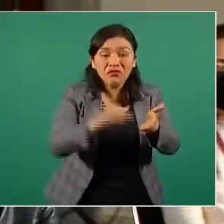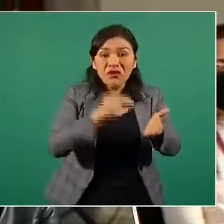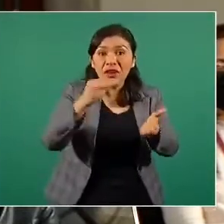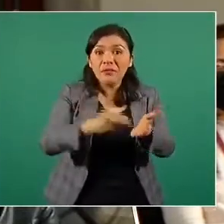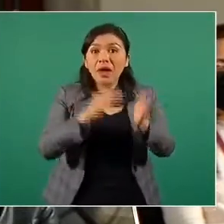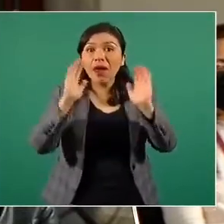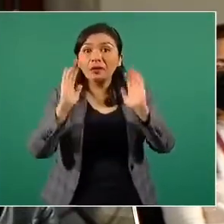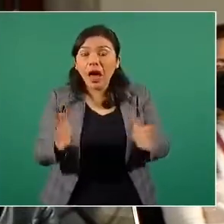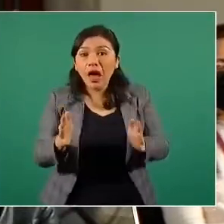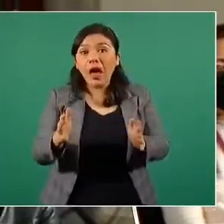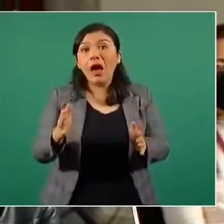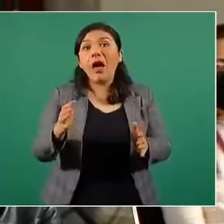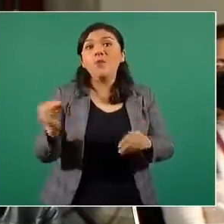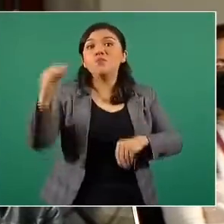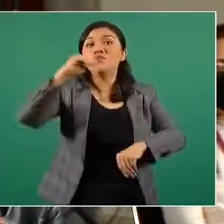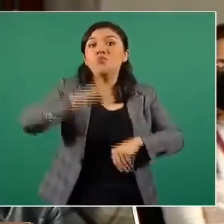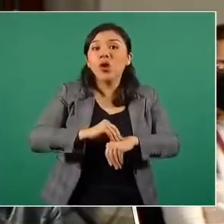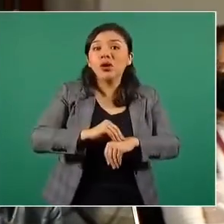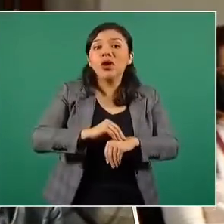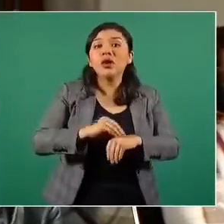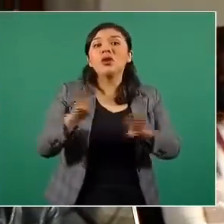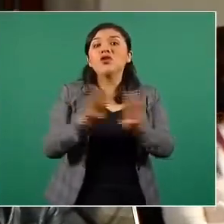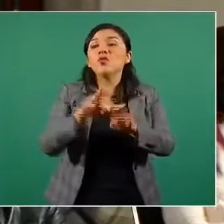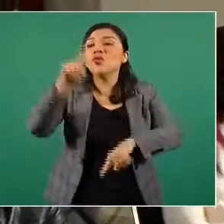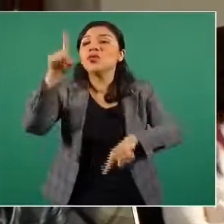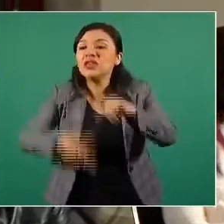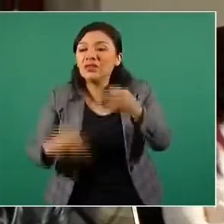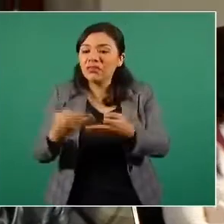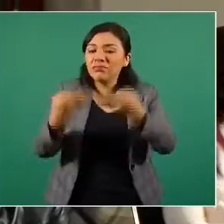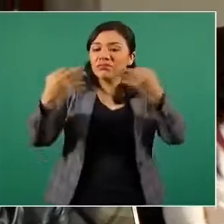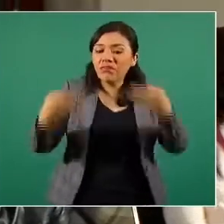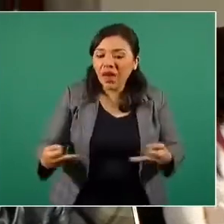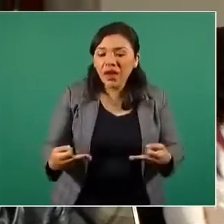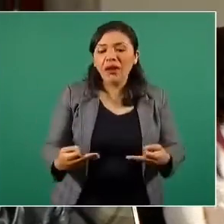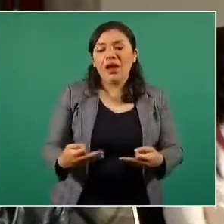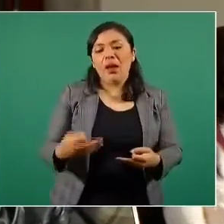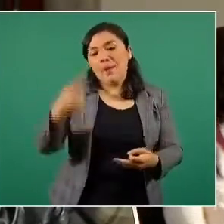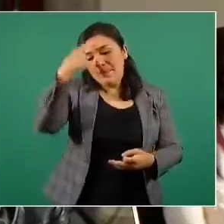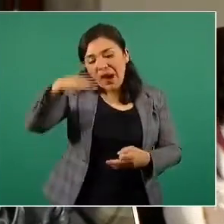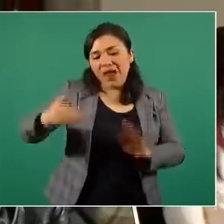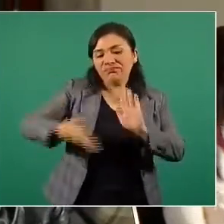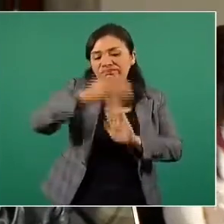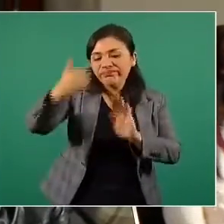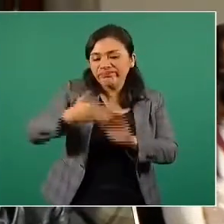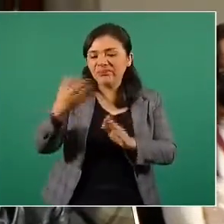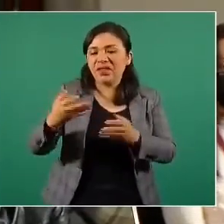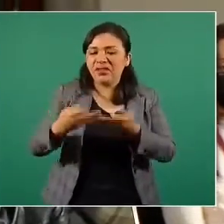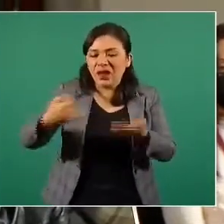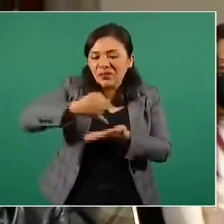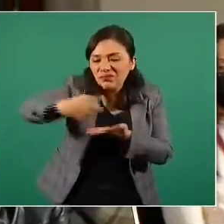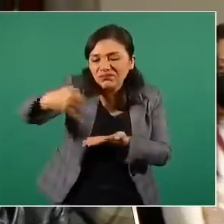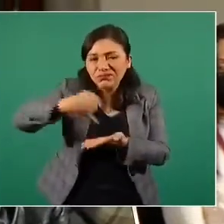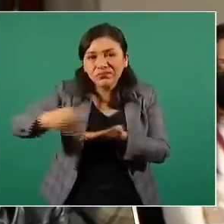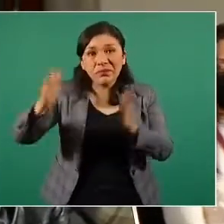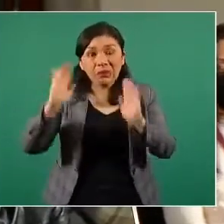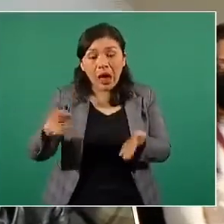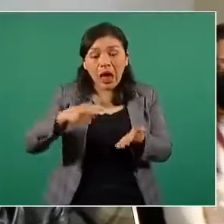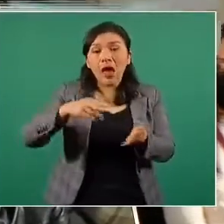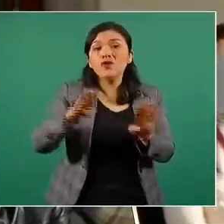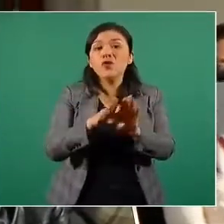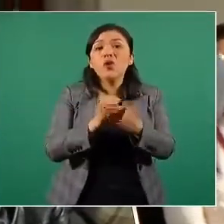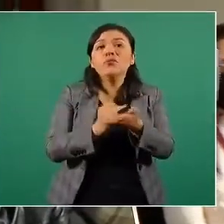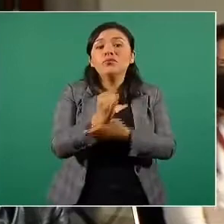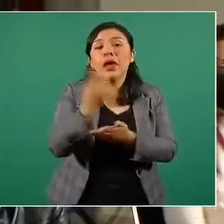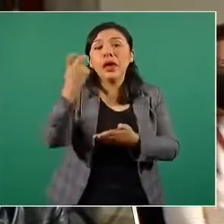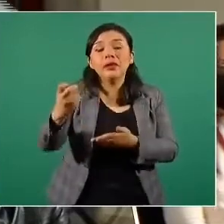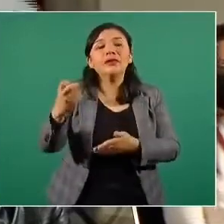la desincorporación de las tierras, la parcialización y la declaratoria del dominio